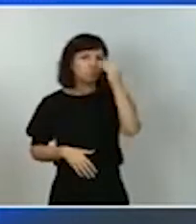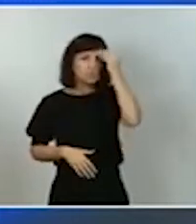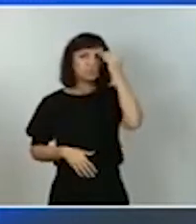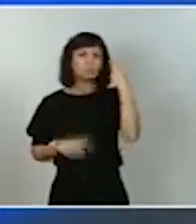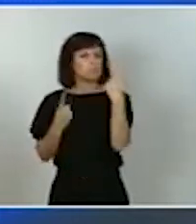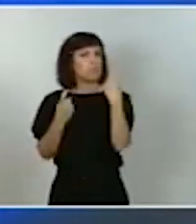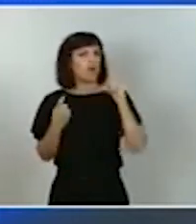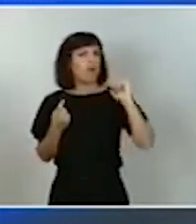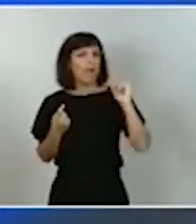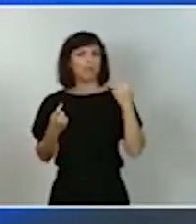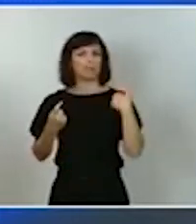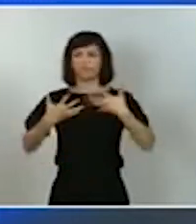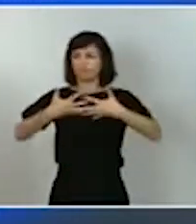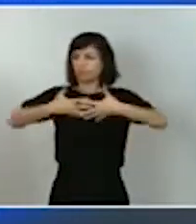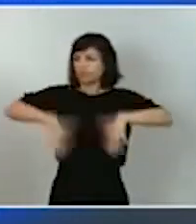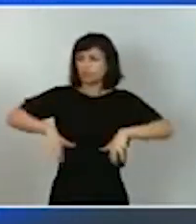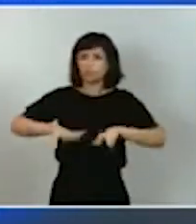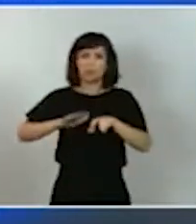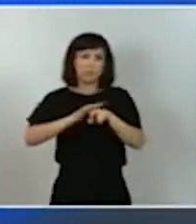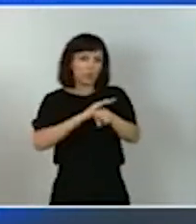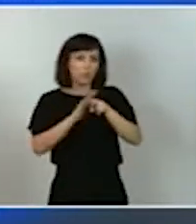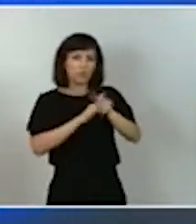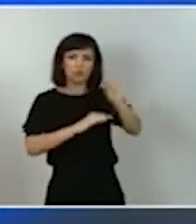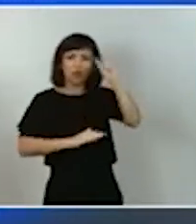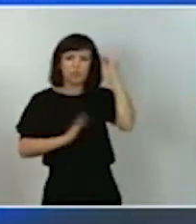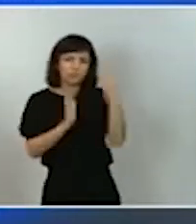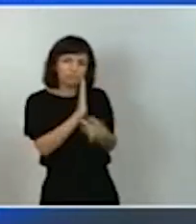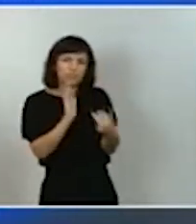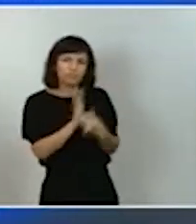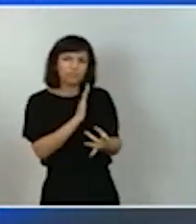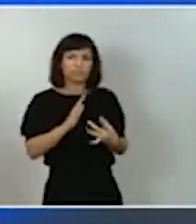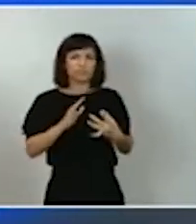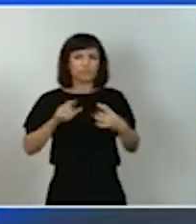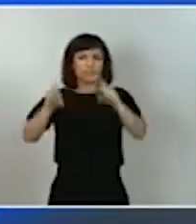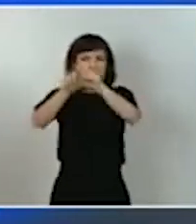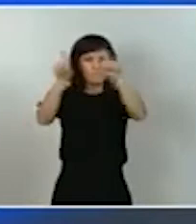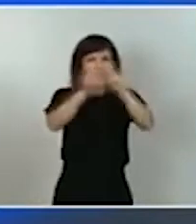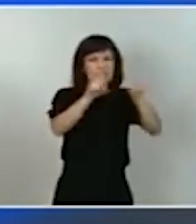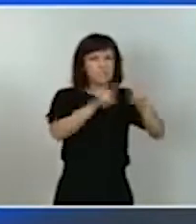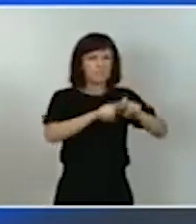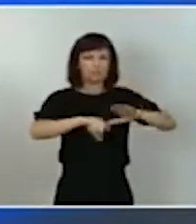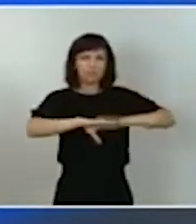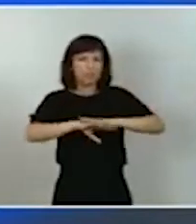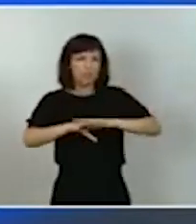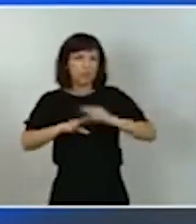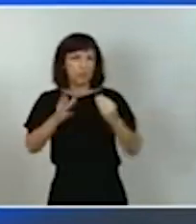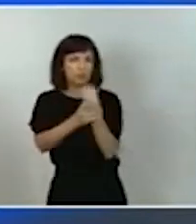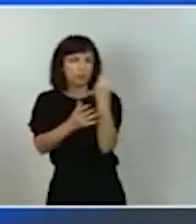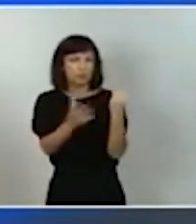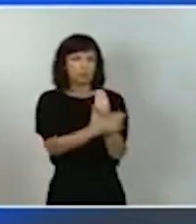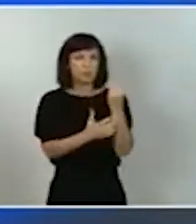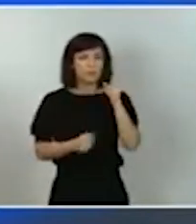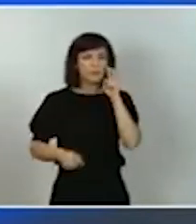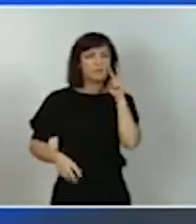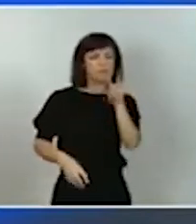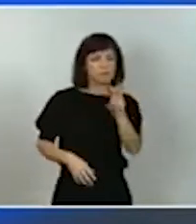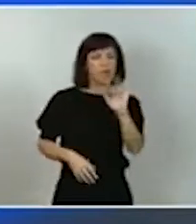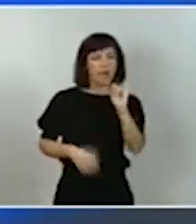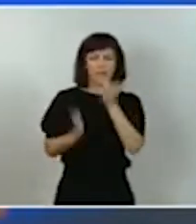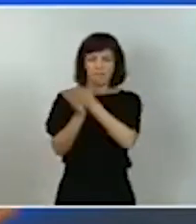tenemos los recursos, tenemos el talento, tenemos el tejido productivo, tenemos la visión y tenemos las herramientas para lograrlo.